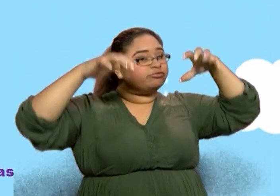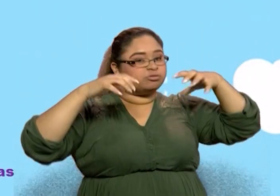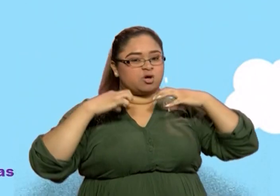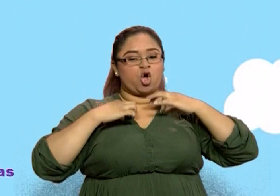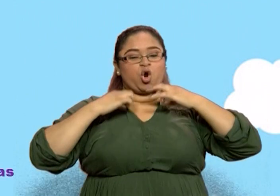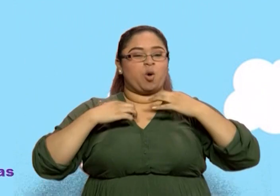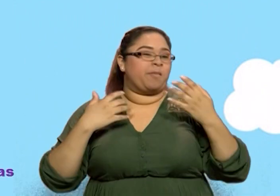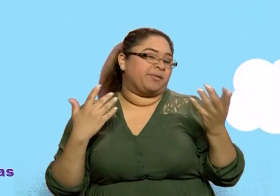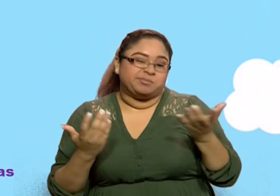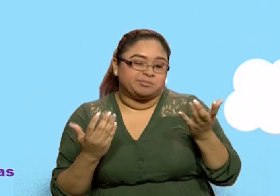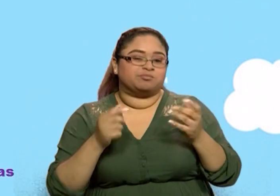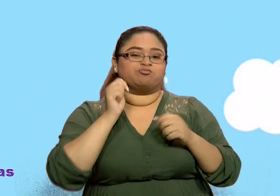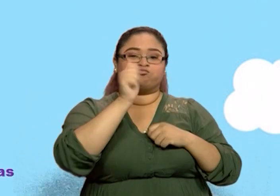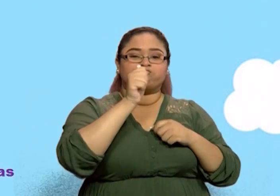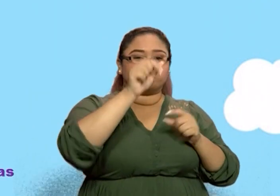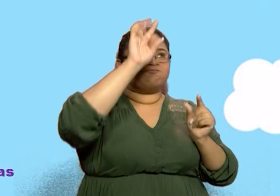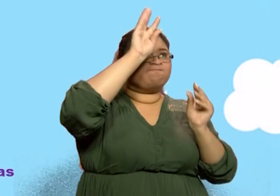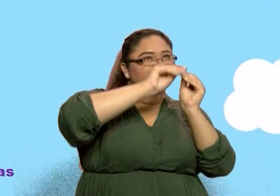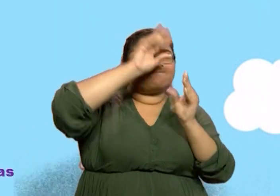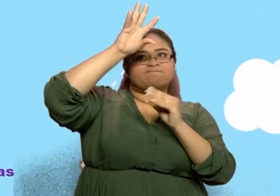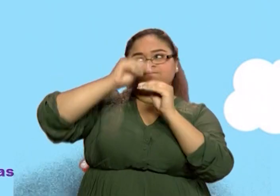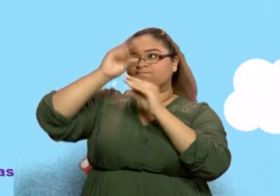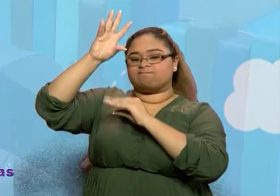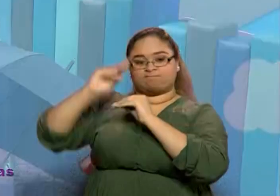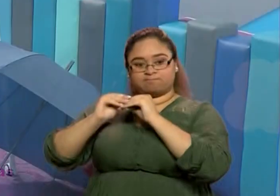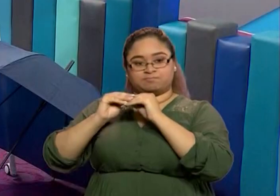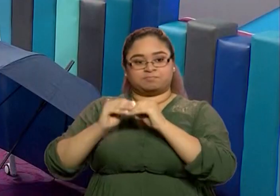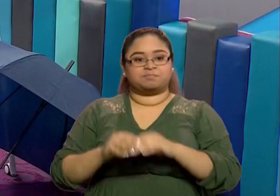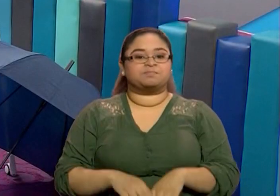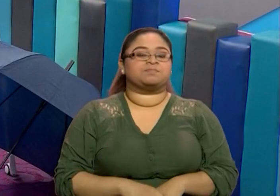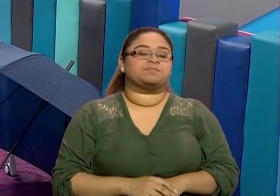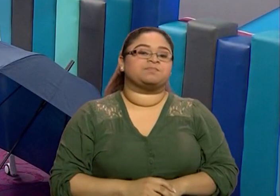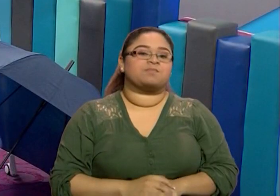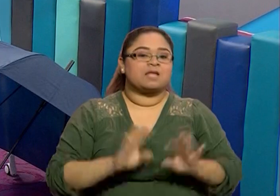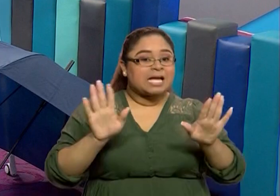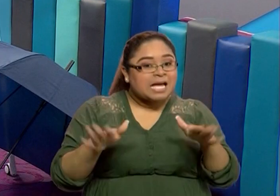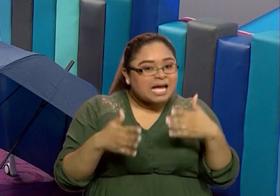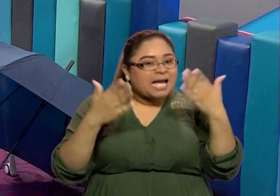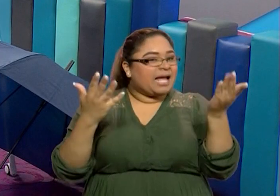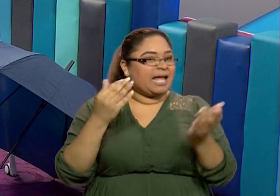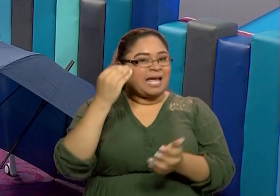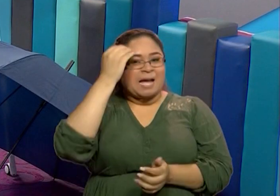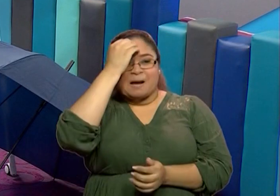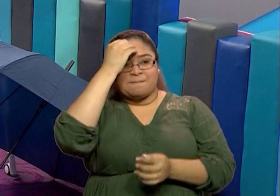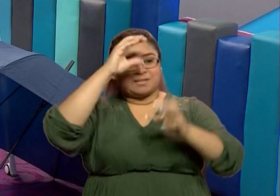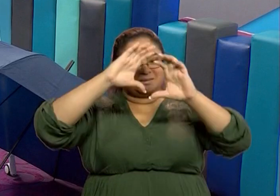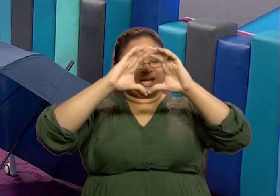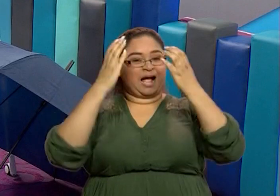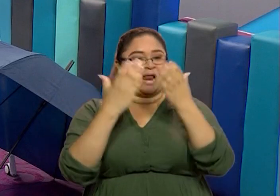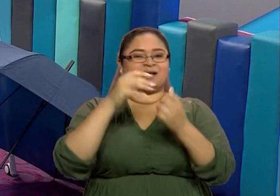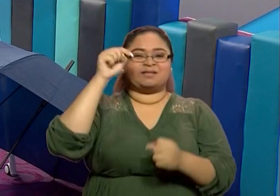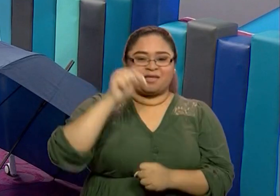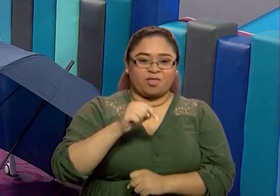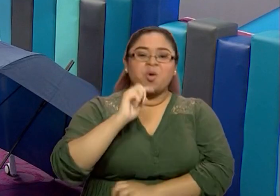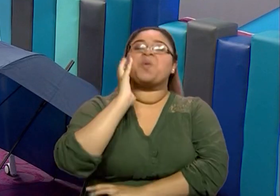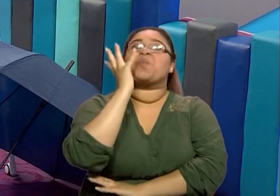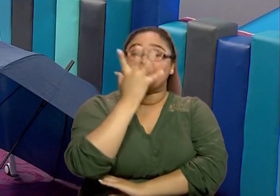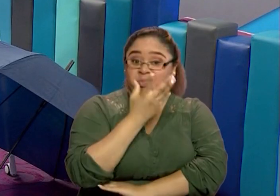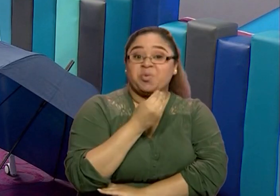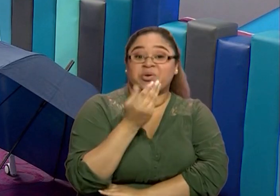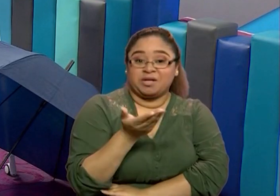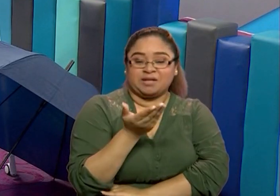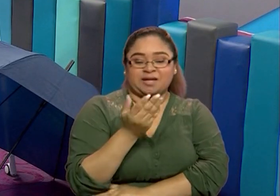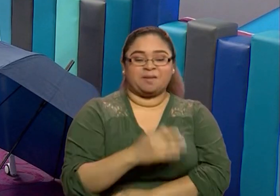Muy bien. ¿Qué te pareció la clase del día de hoy? Hermosa, ¿verdad? Muy bien, mi querida estudiante.